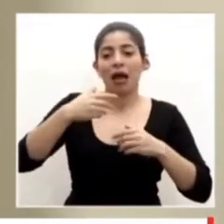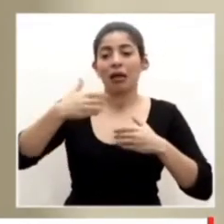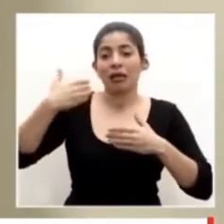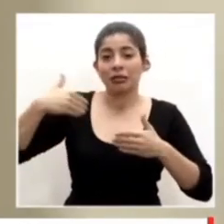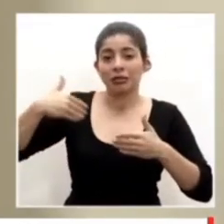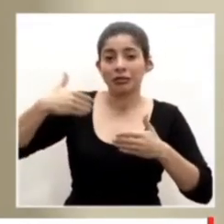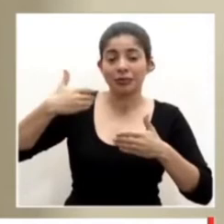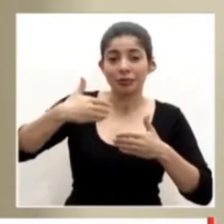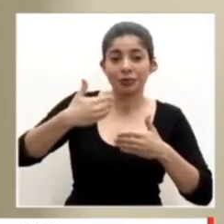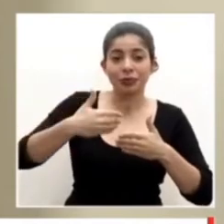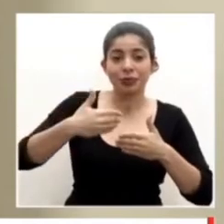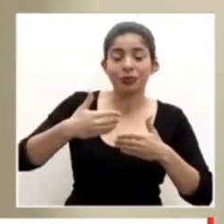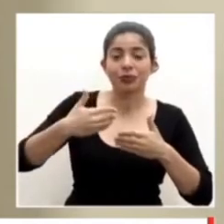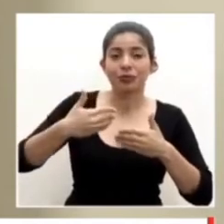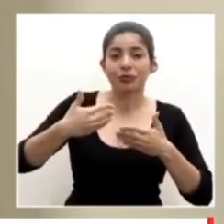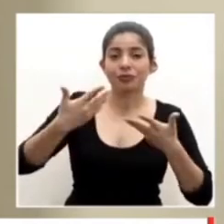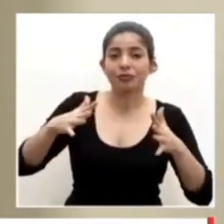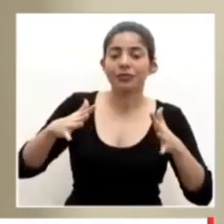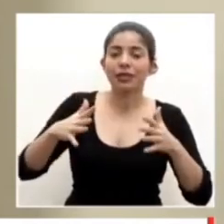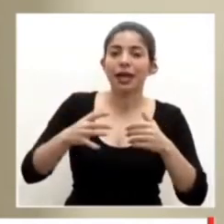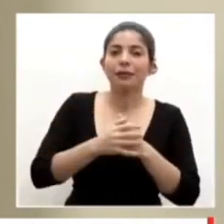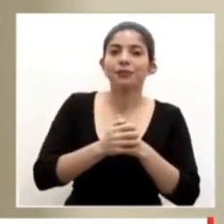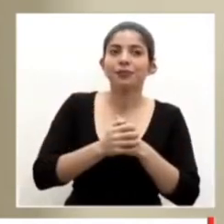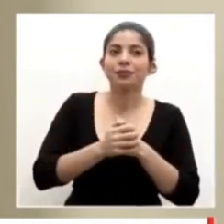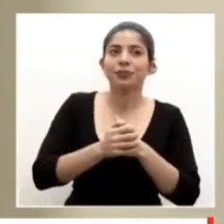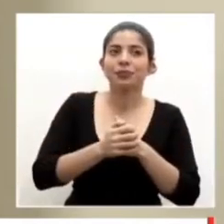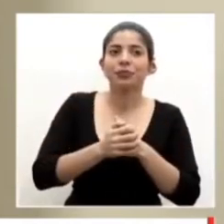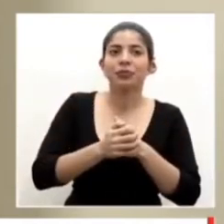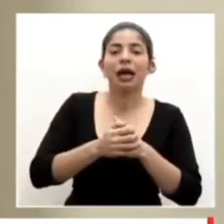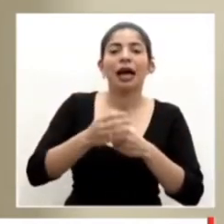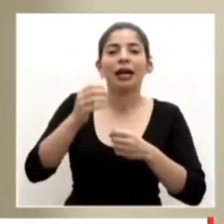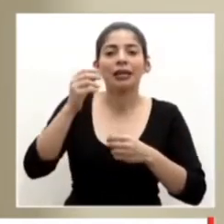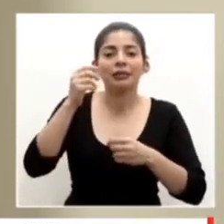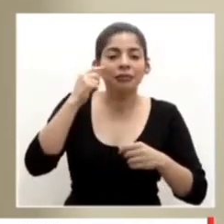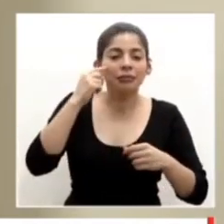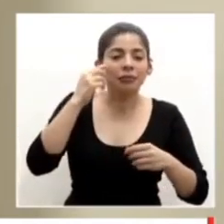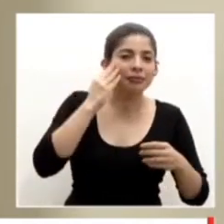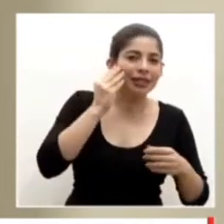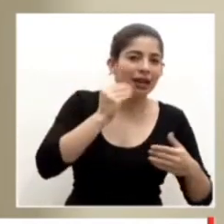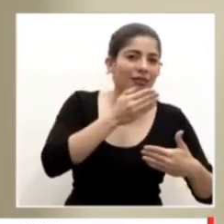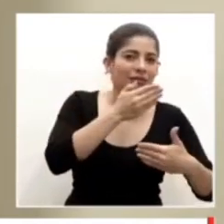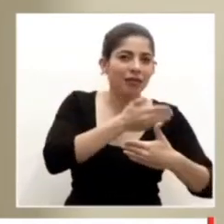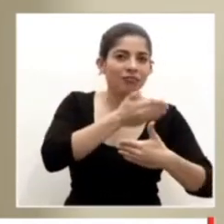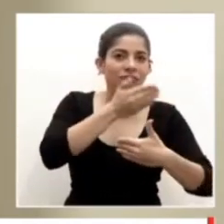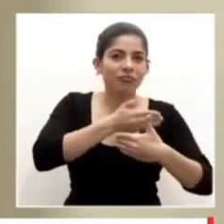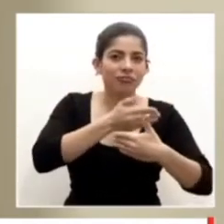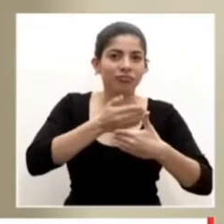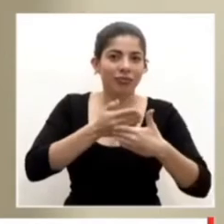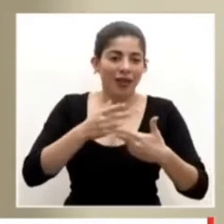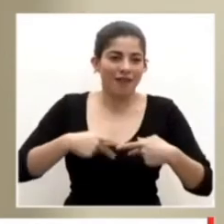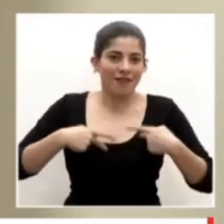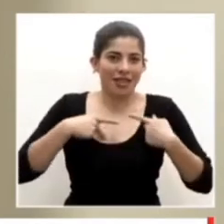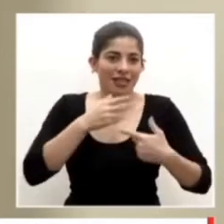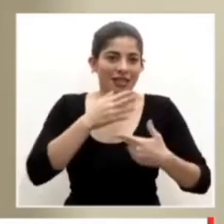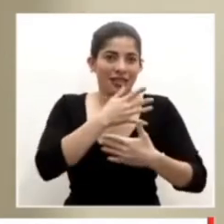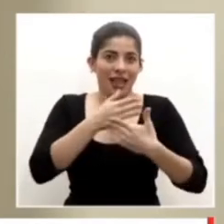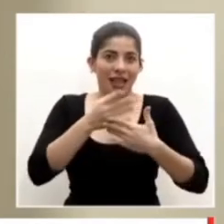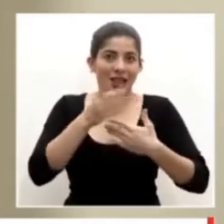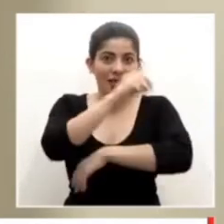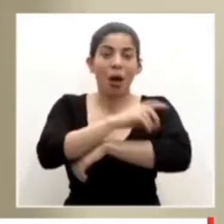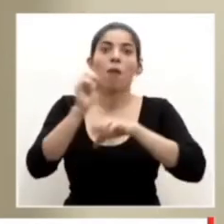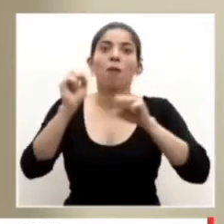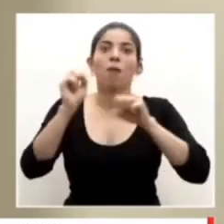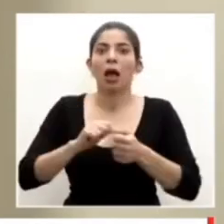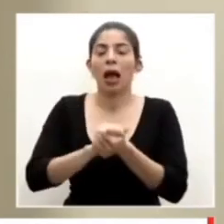experimentando, digamos, o viviendo en estos días